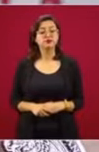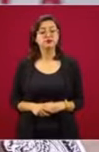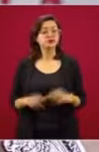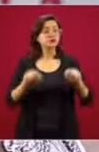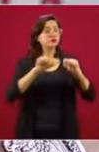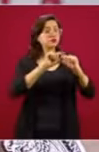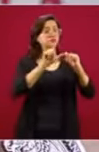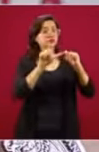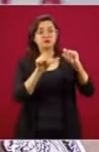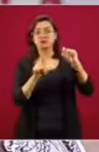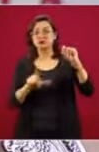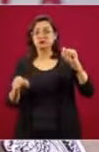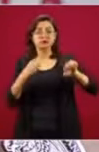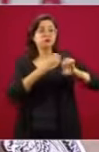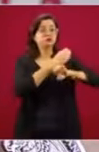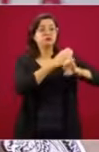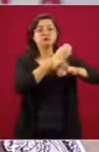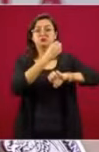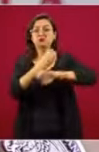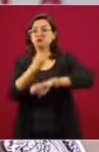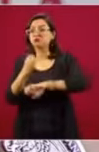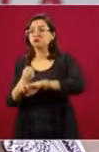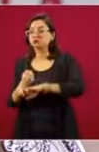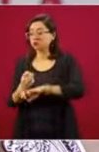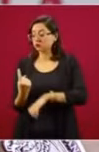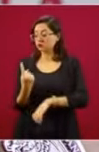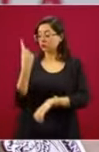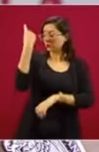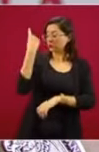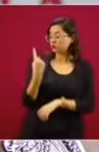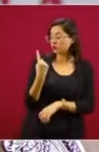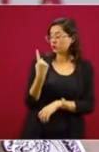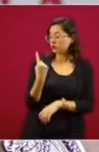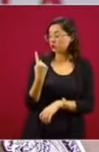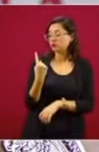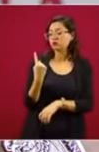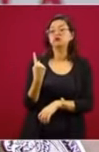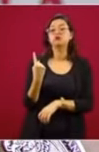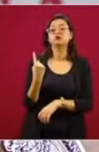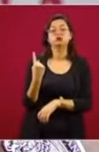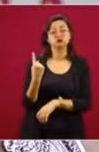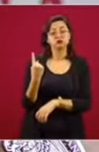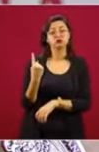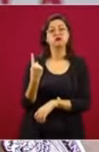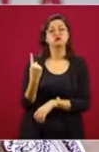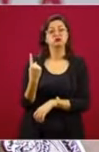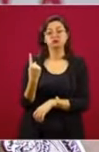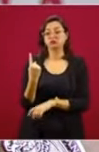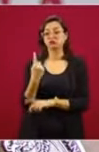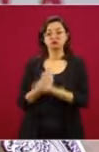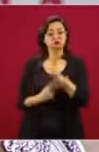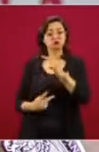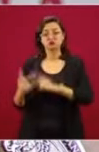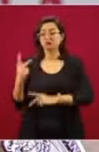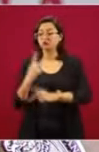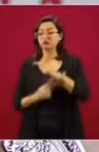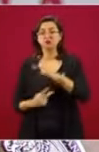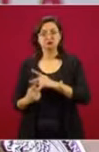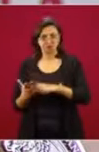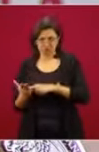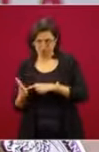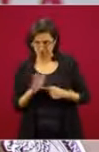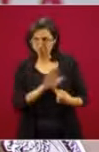sostener, tengan para que